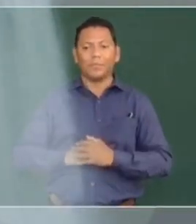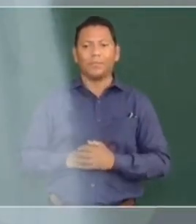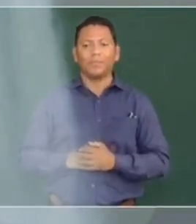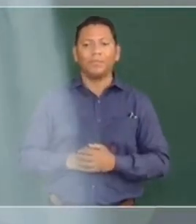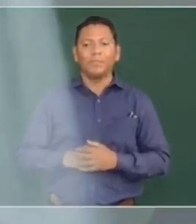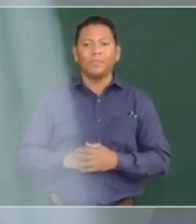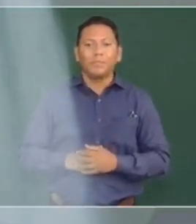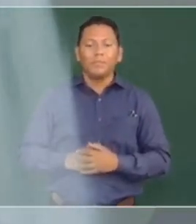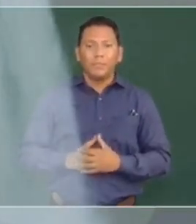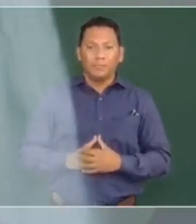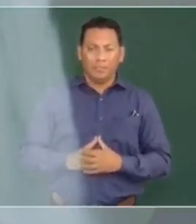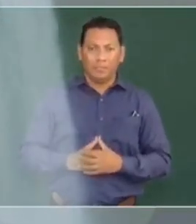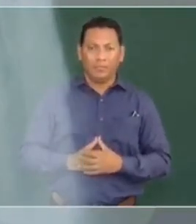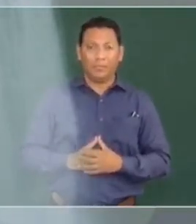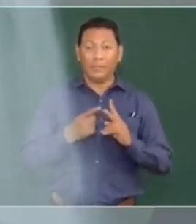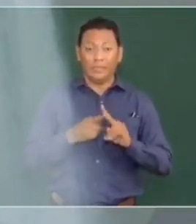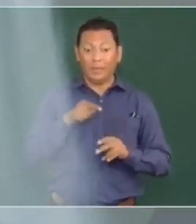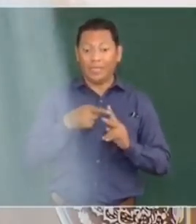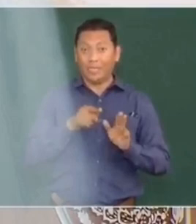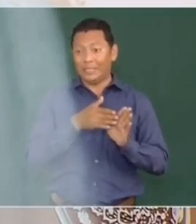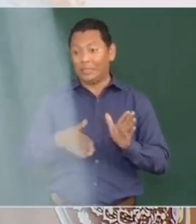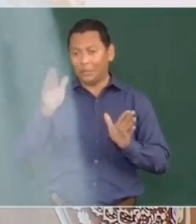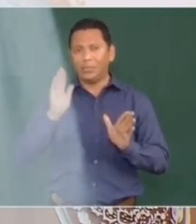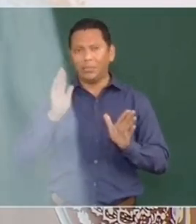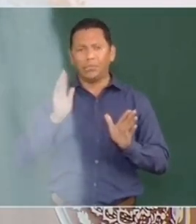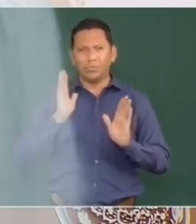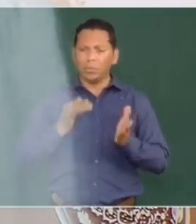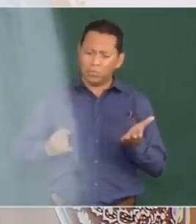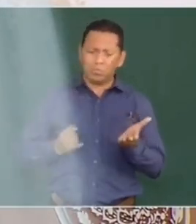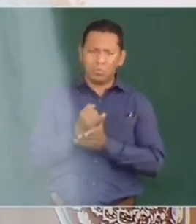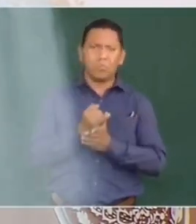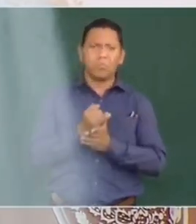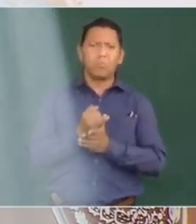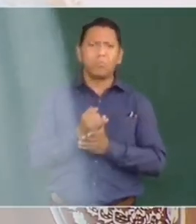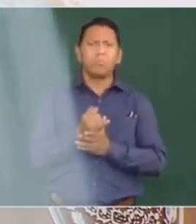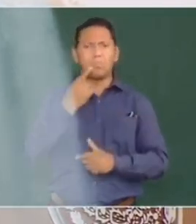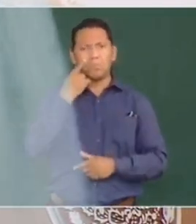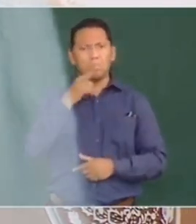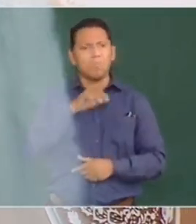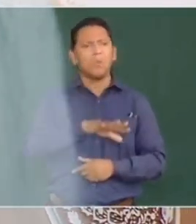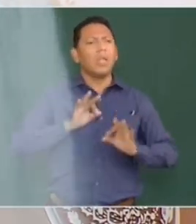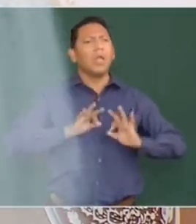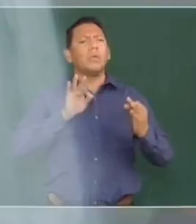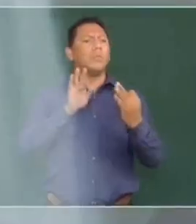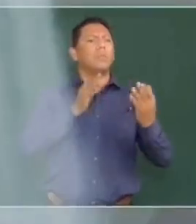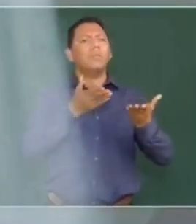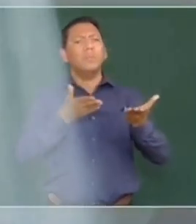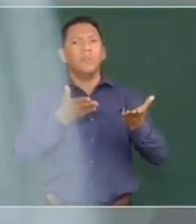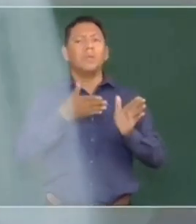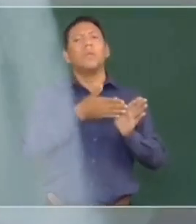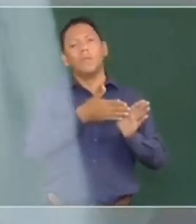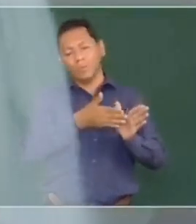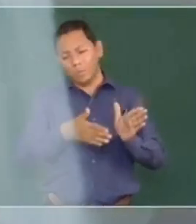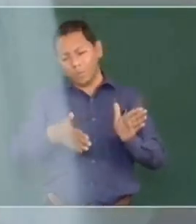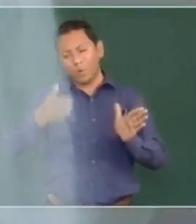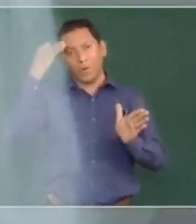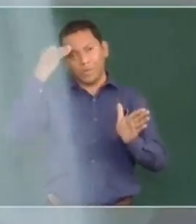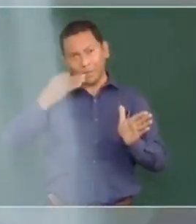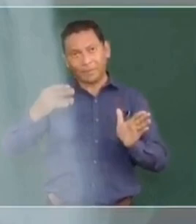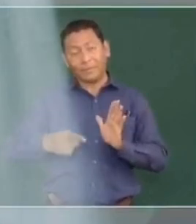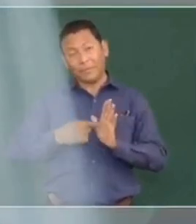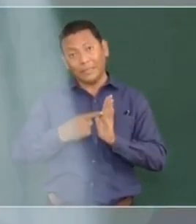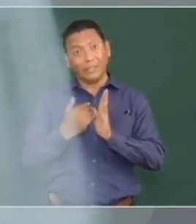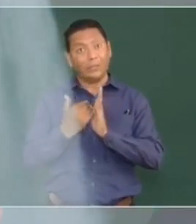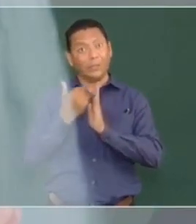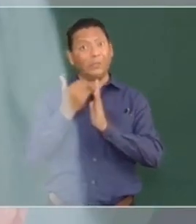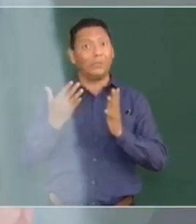a partir de ahí se toma la decisión de esta medida de resistencia civil, pacífica, y va pasando el tiempo y se va